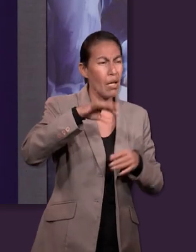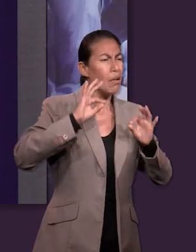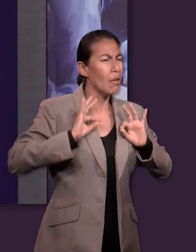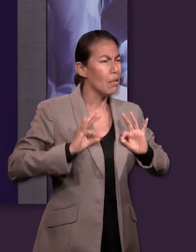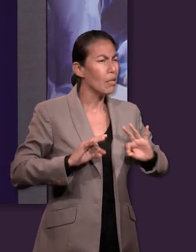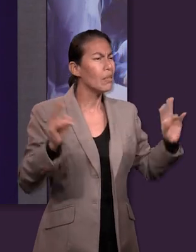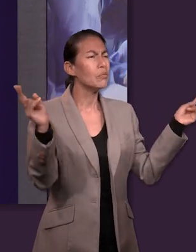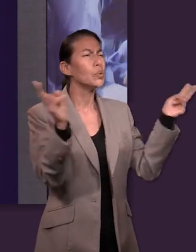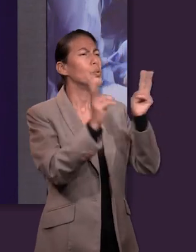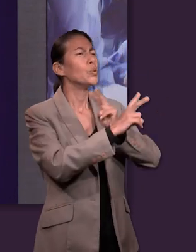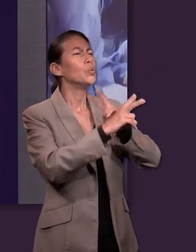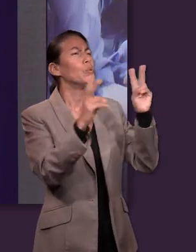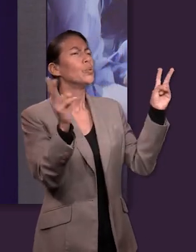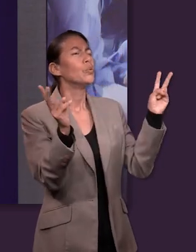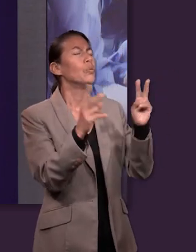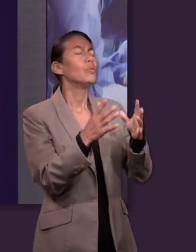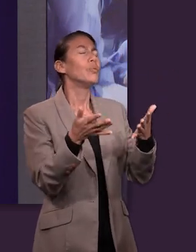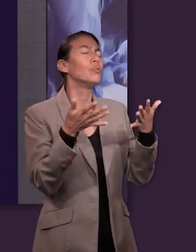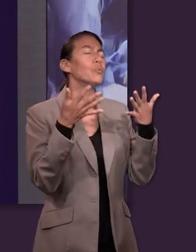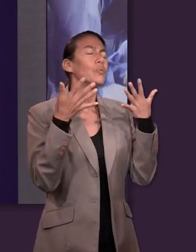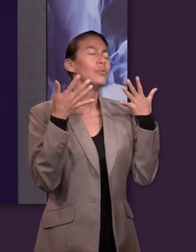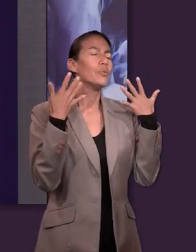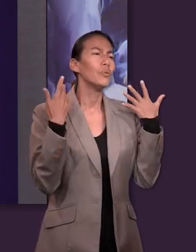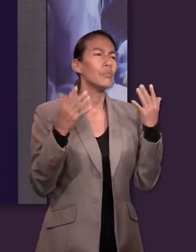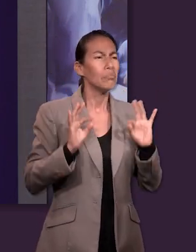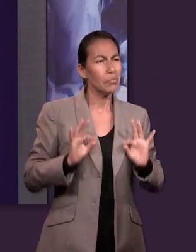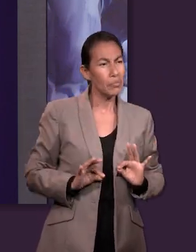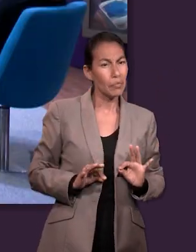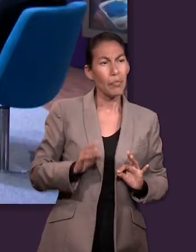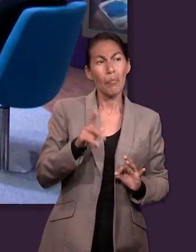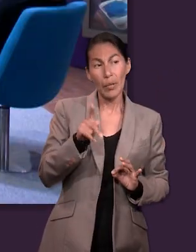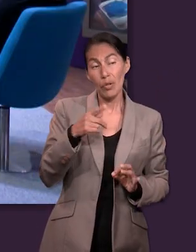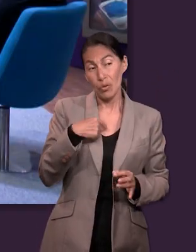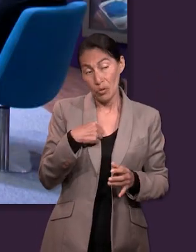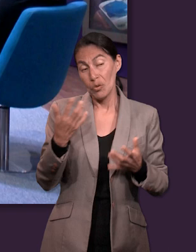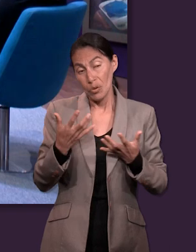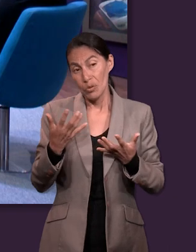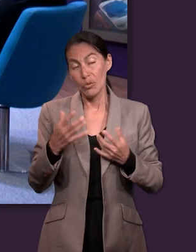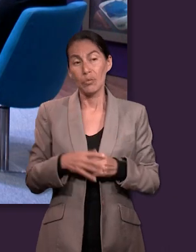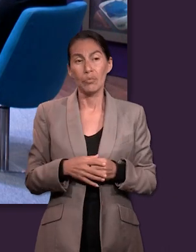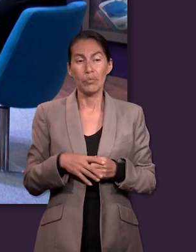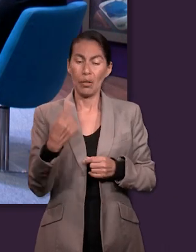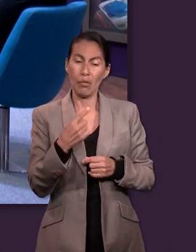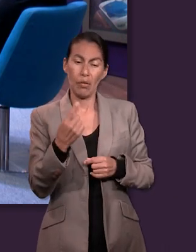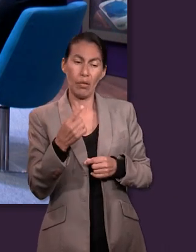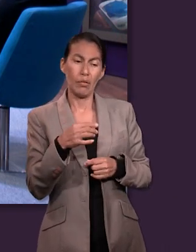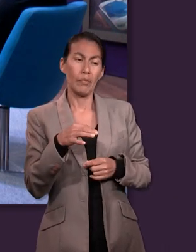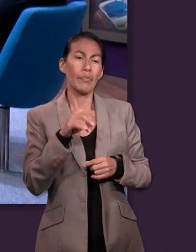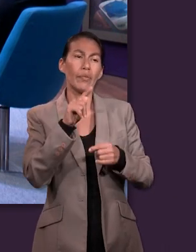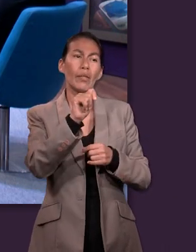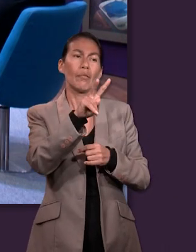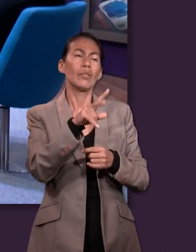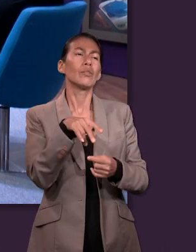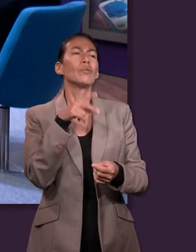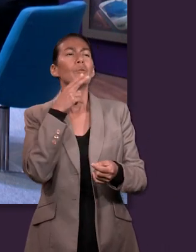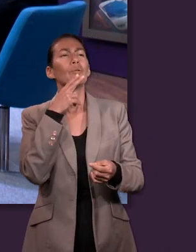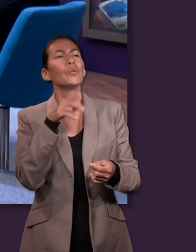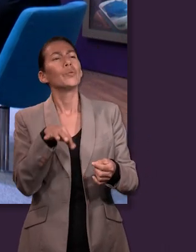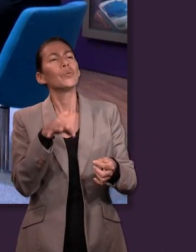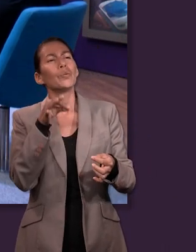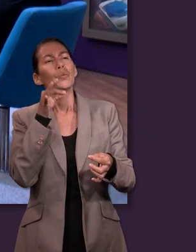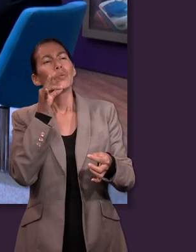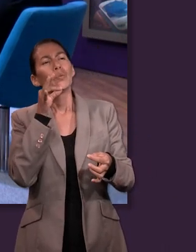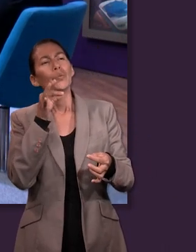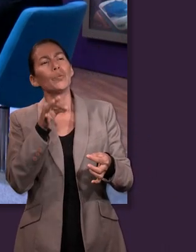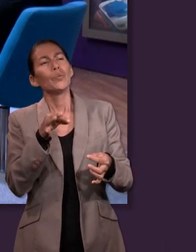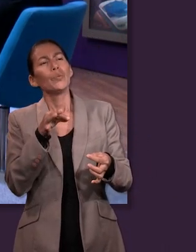saludable, pero de alguna manera es la forma en que te ayuda, en que lo he canalizado, ¿no? Ay, en lo personal,